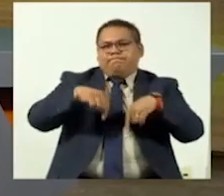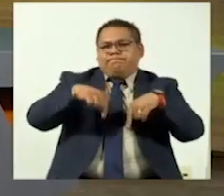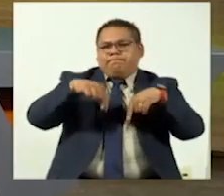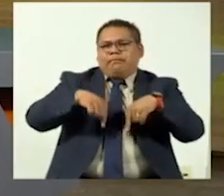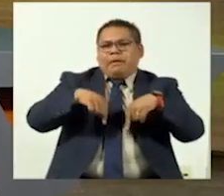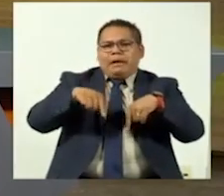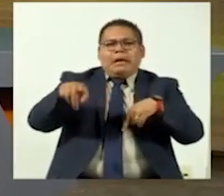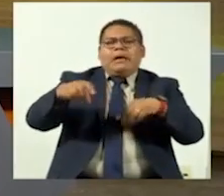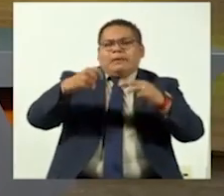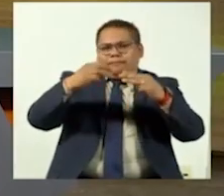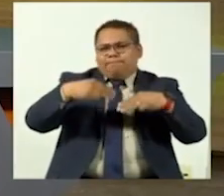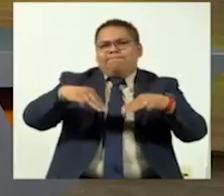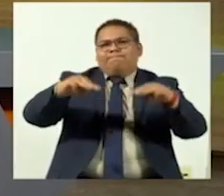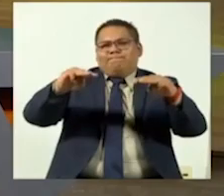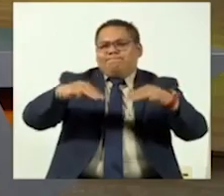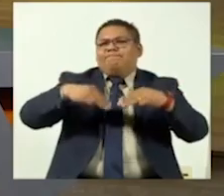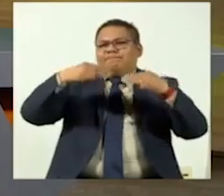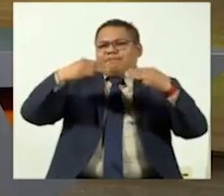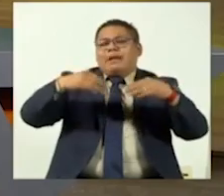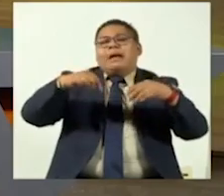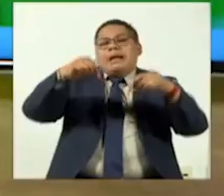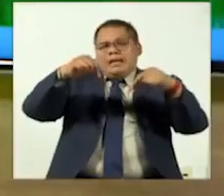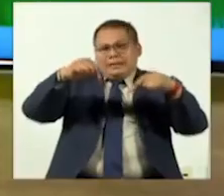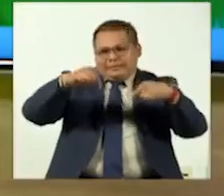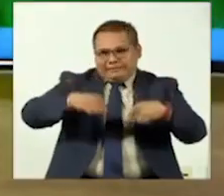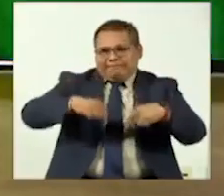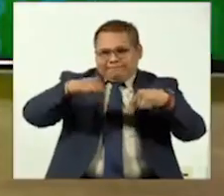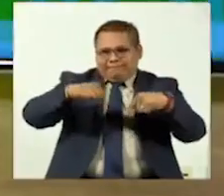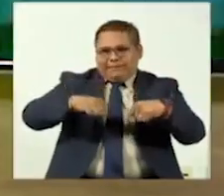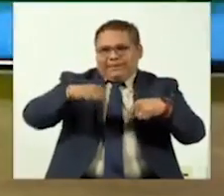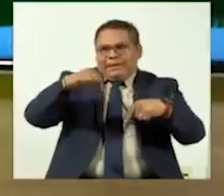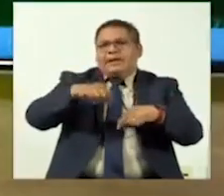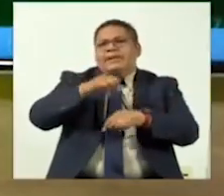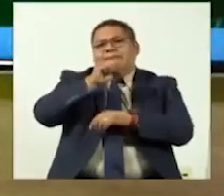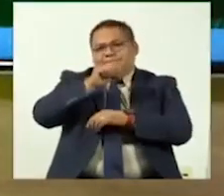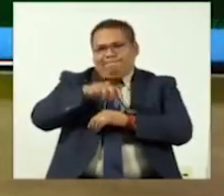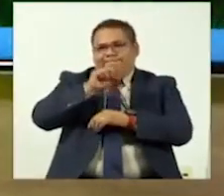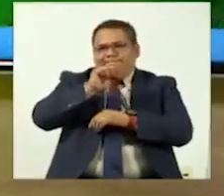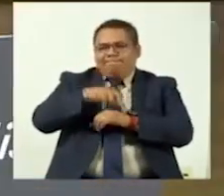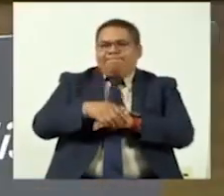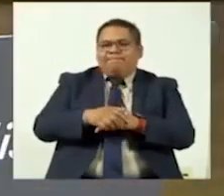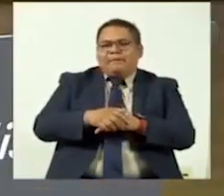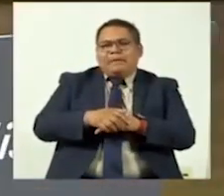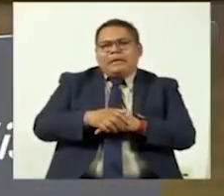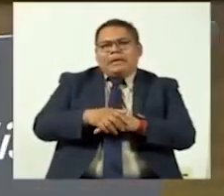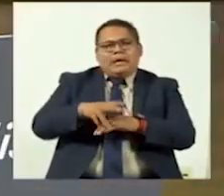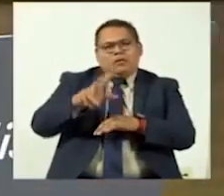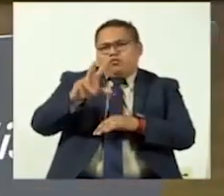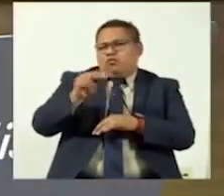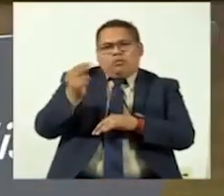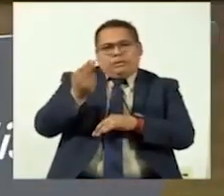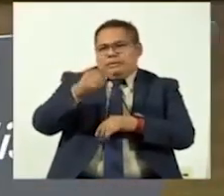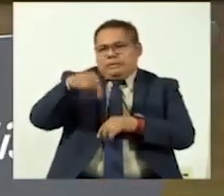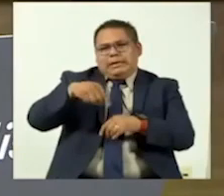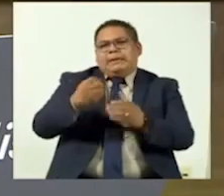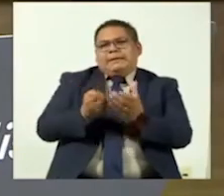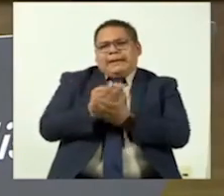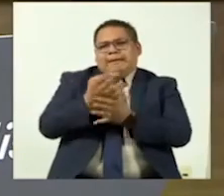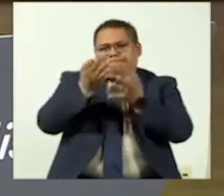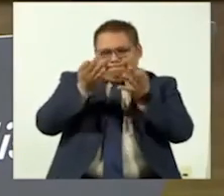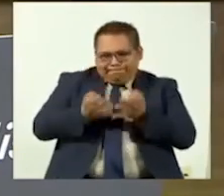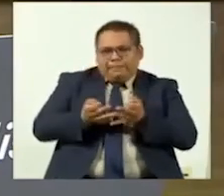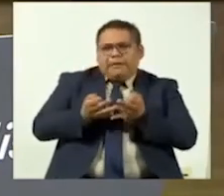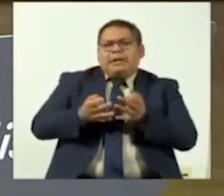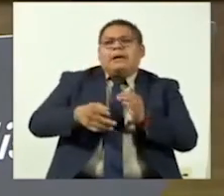producción musical la han gestado, incubado y producido aquí en Jalisco. O sea, no necesariamente que hayan nacido aquí, sino que